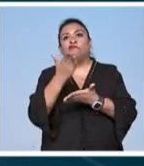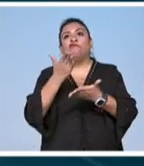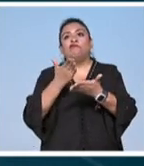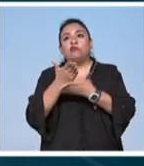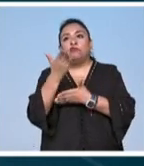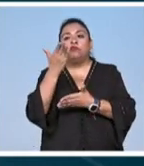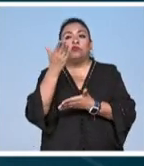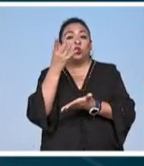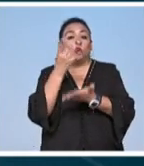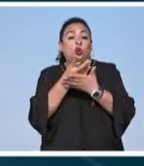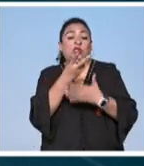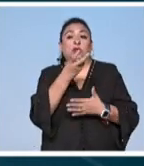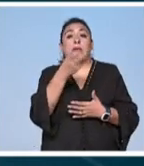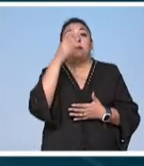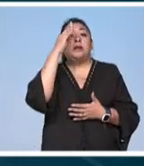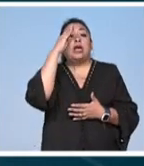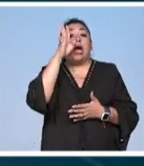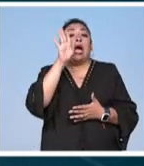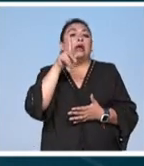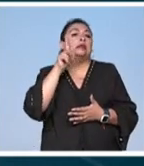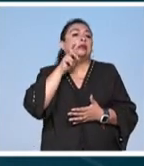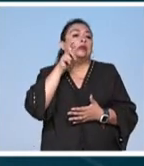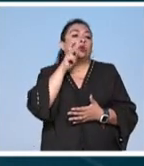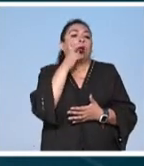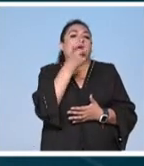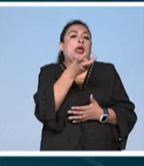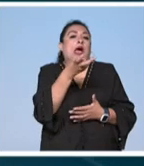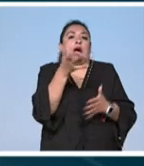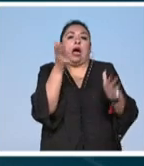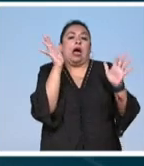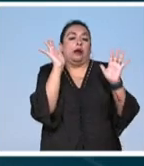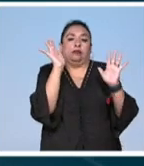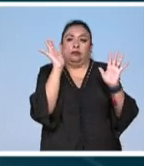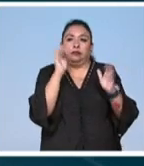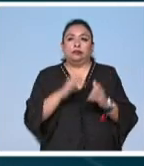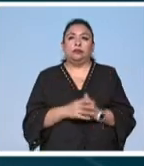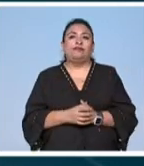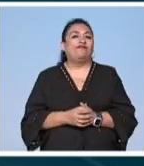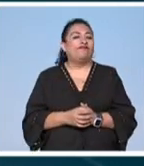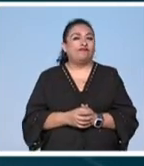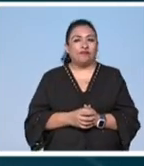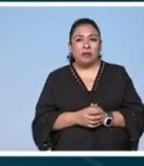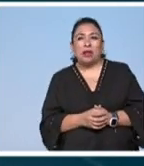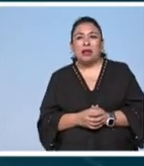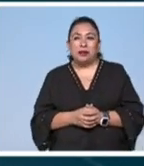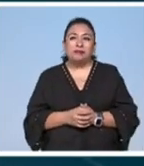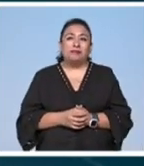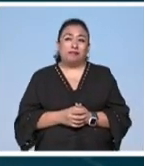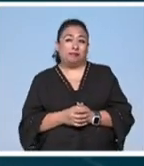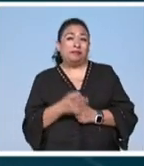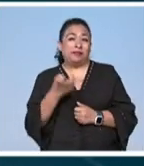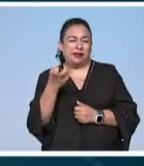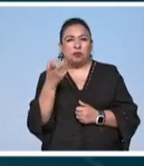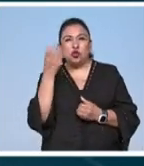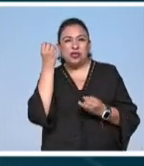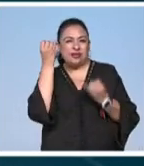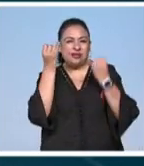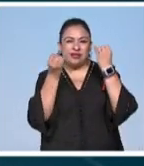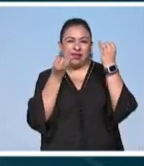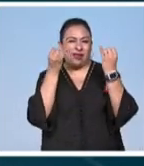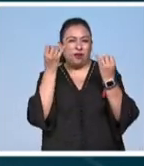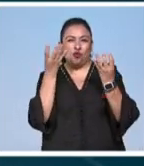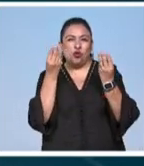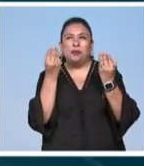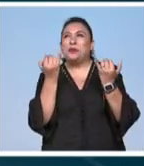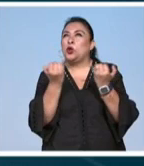a eso solamente a eso y creen que la sexualidad es eso las situaciones muy fantasiosas o